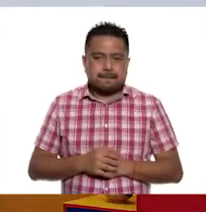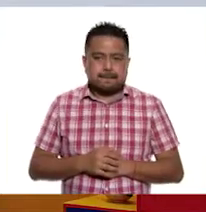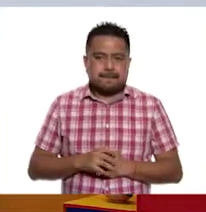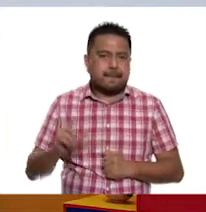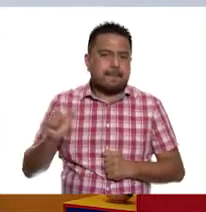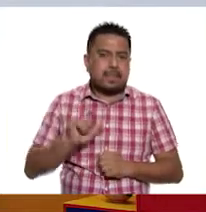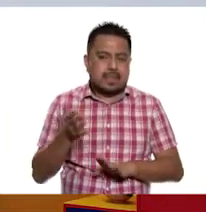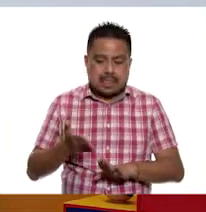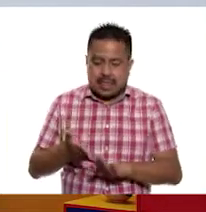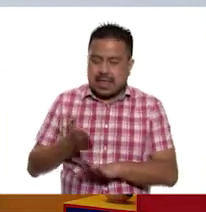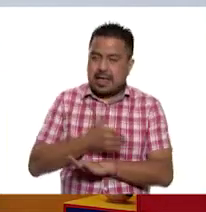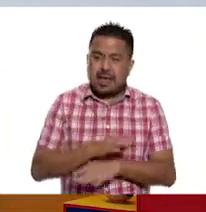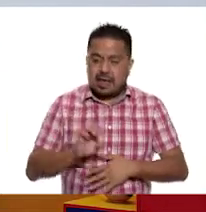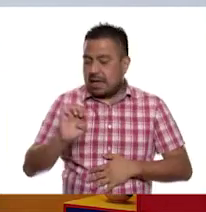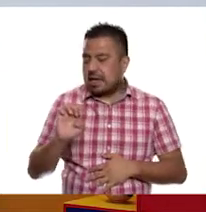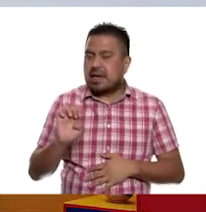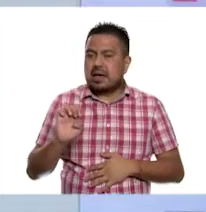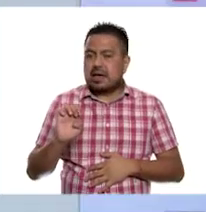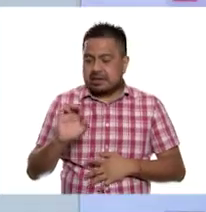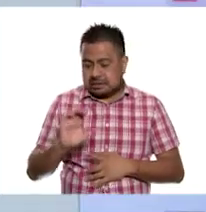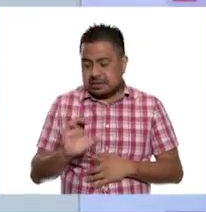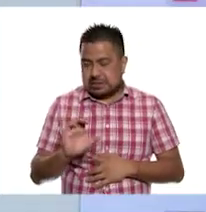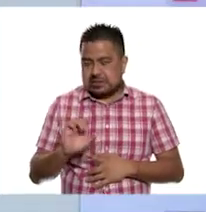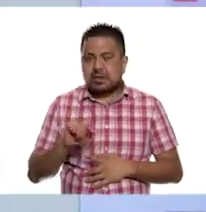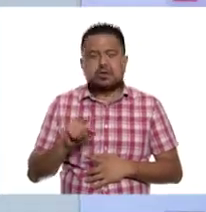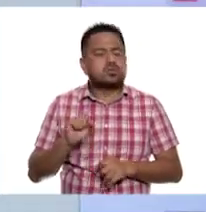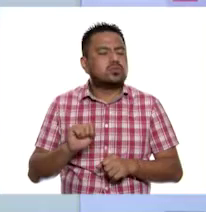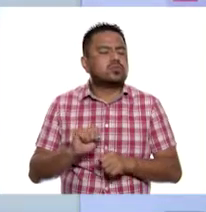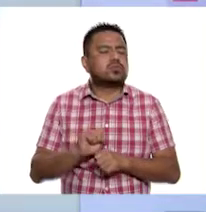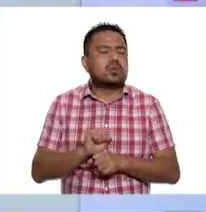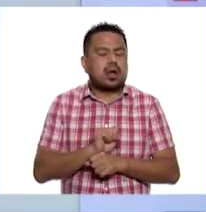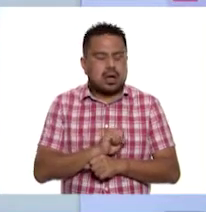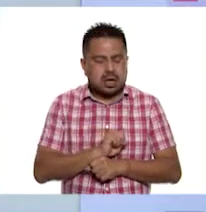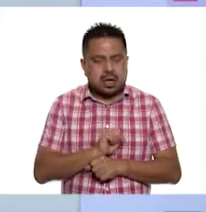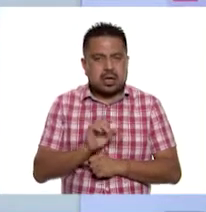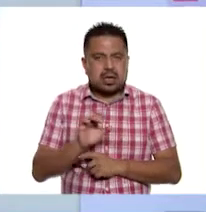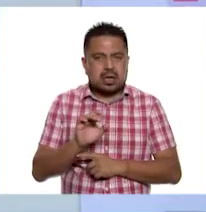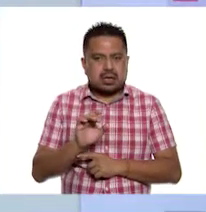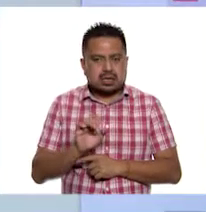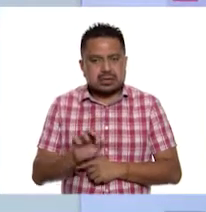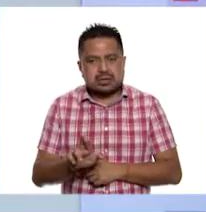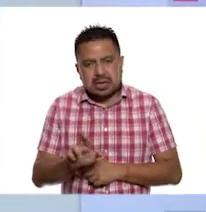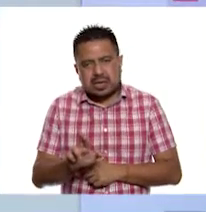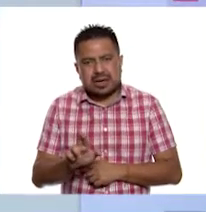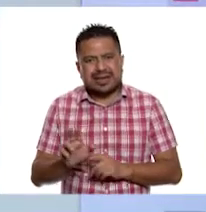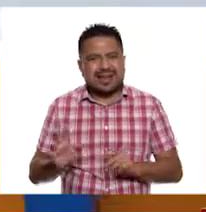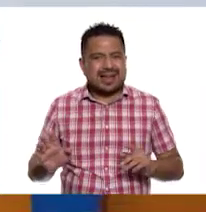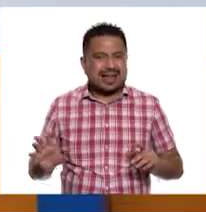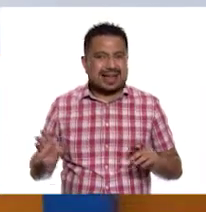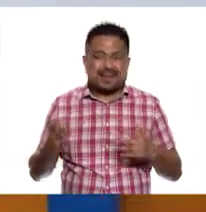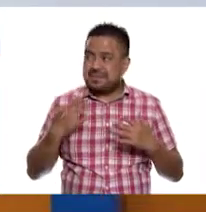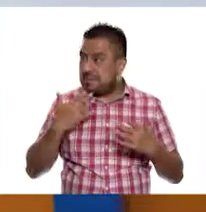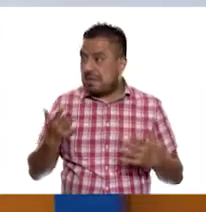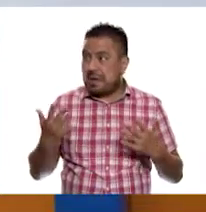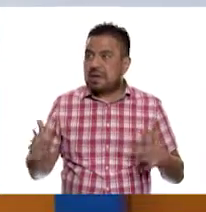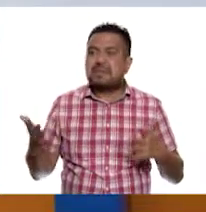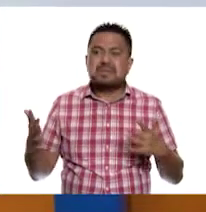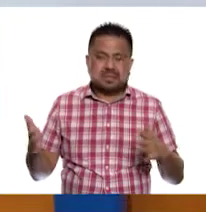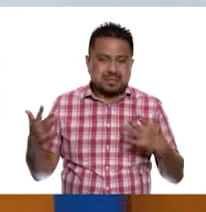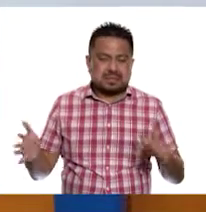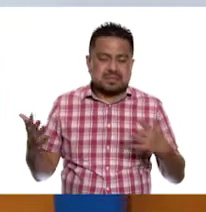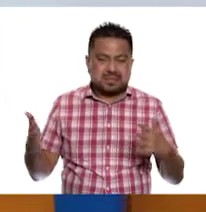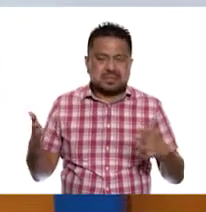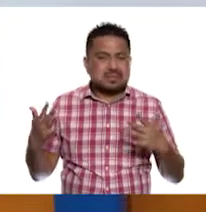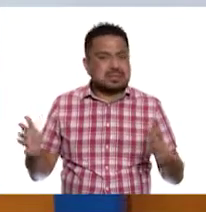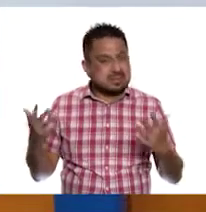antes de la E, pues entonces ahí es suave y es C. Así es. Muy bien. Excelente